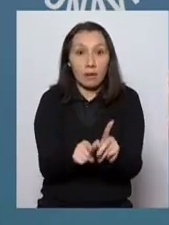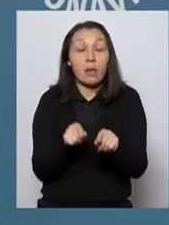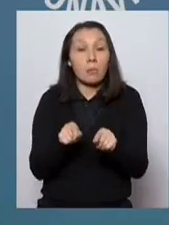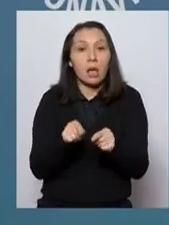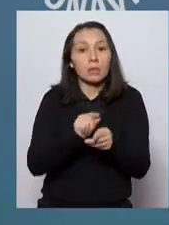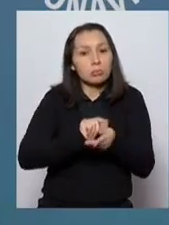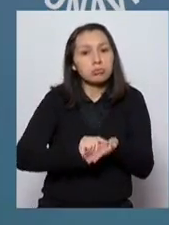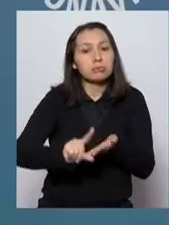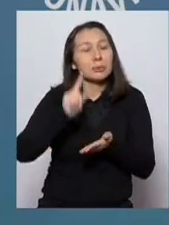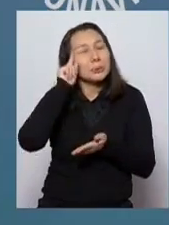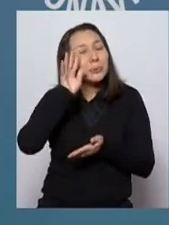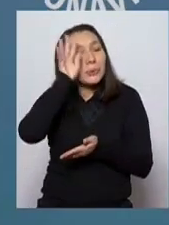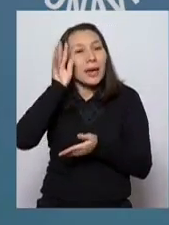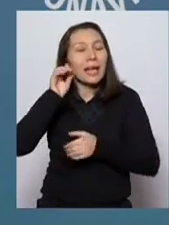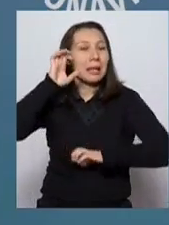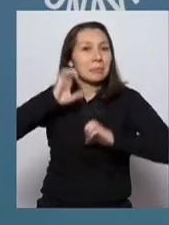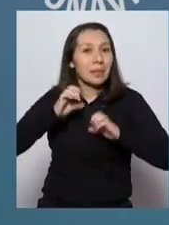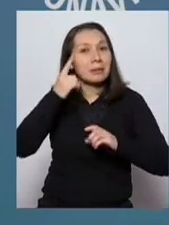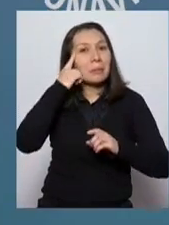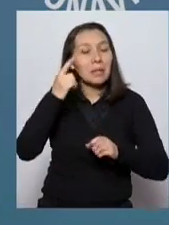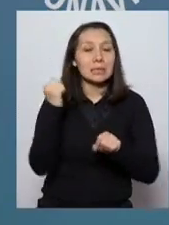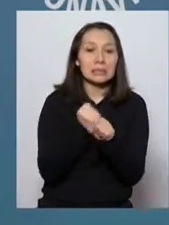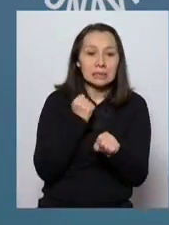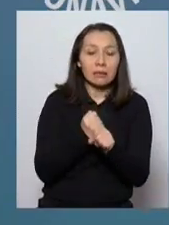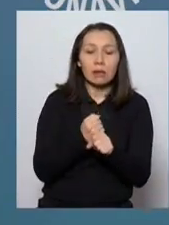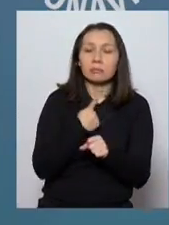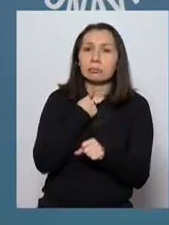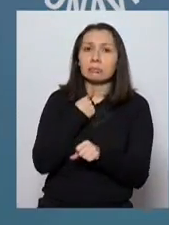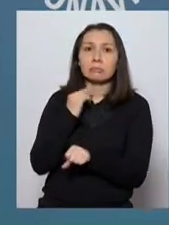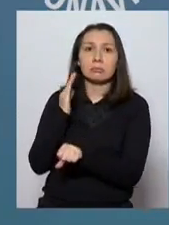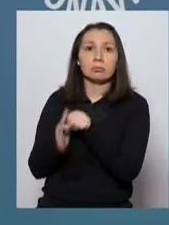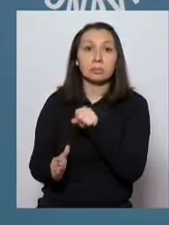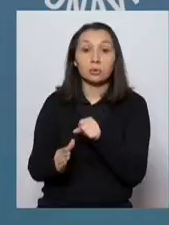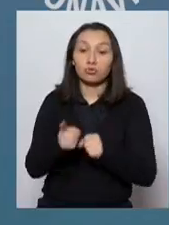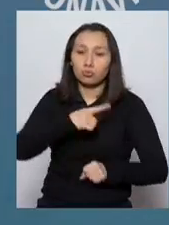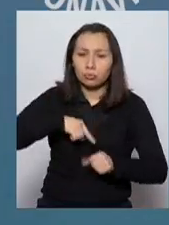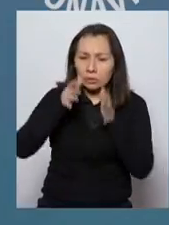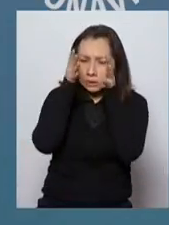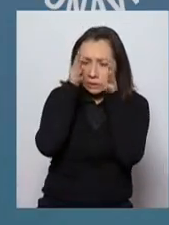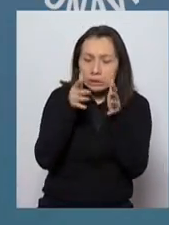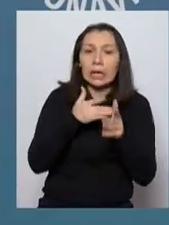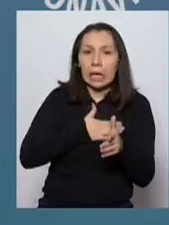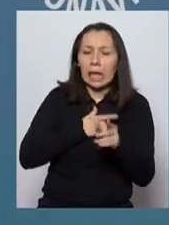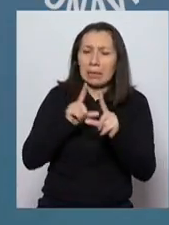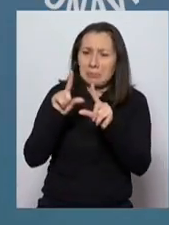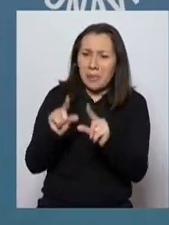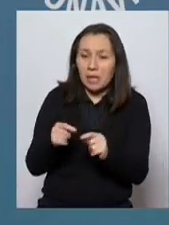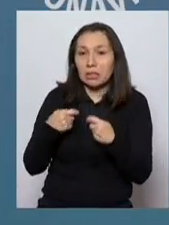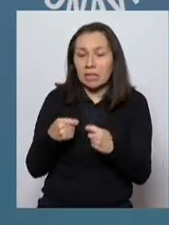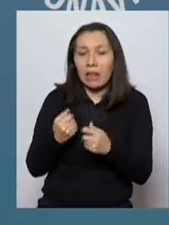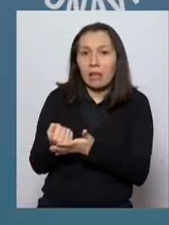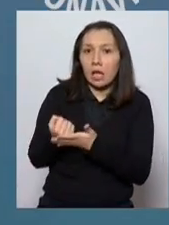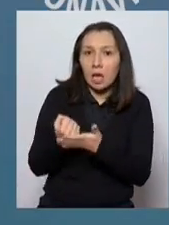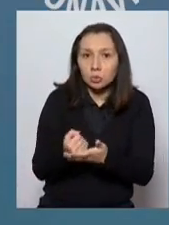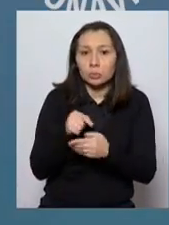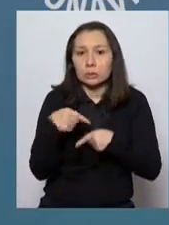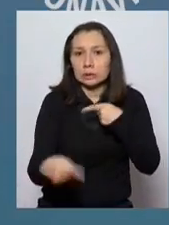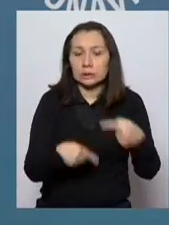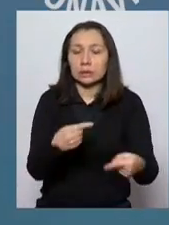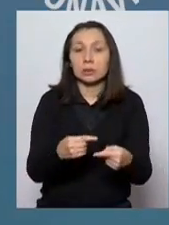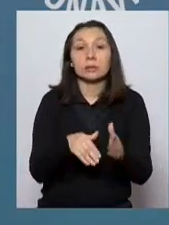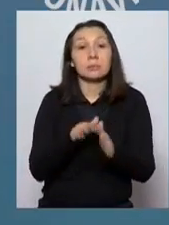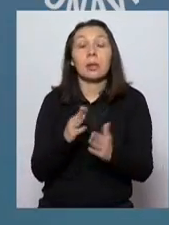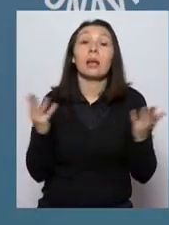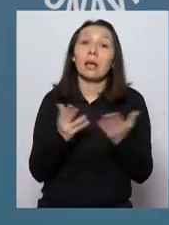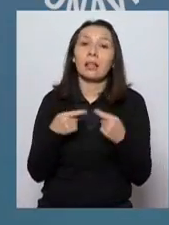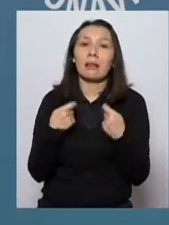emprendedores con sus sueños, para sus empleados con sus empleos. Y todo nuestro accionar está concentrado en mitigar al máximo estos efectos y por sobre todo